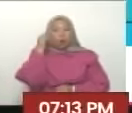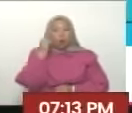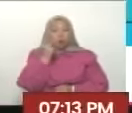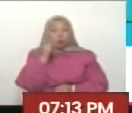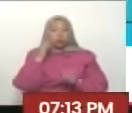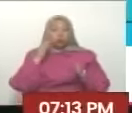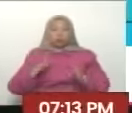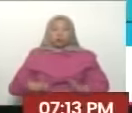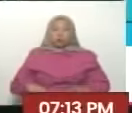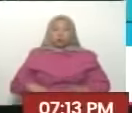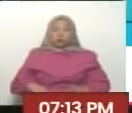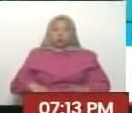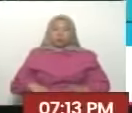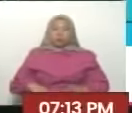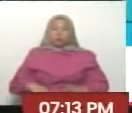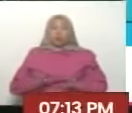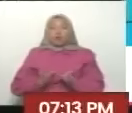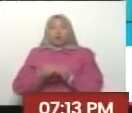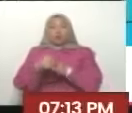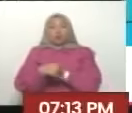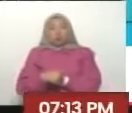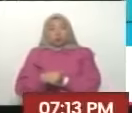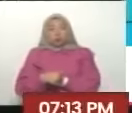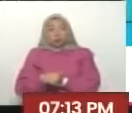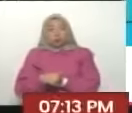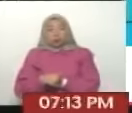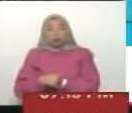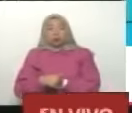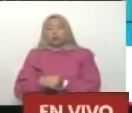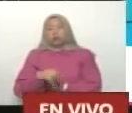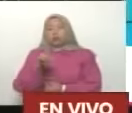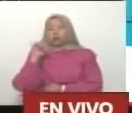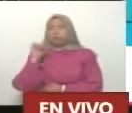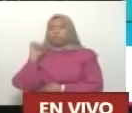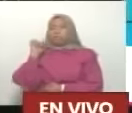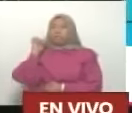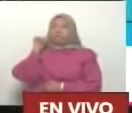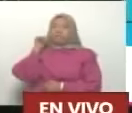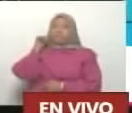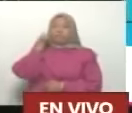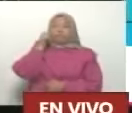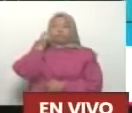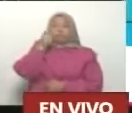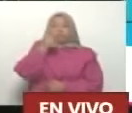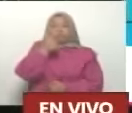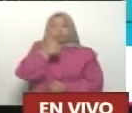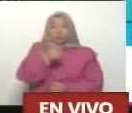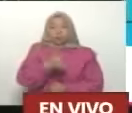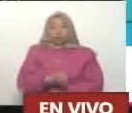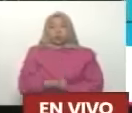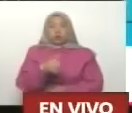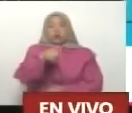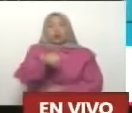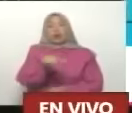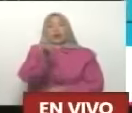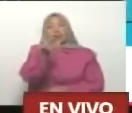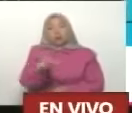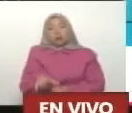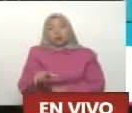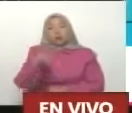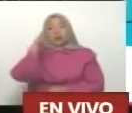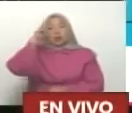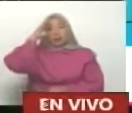y quedaron ocultos por años y fue el general Eloy Alfaro quien